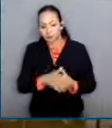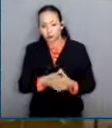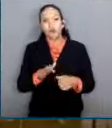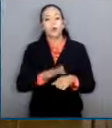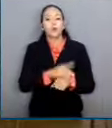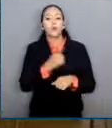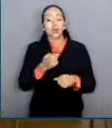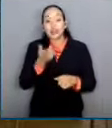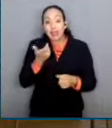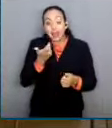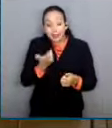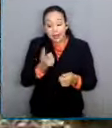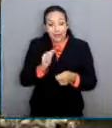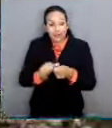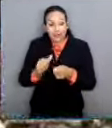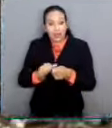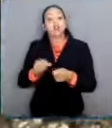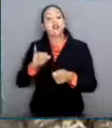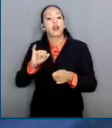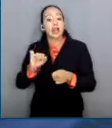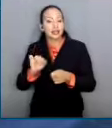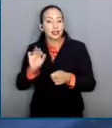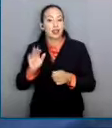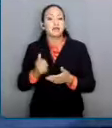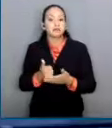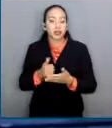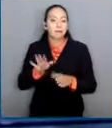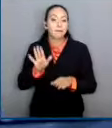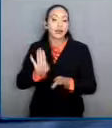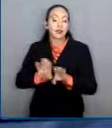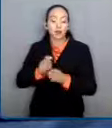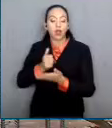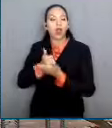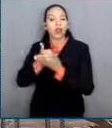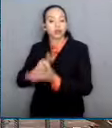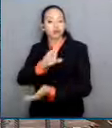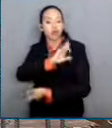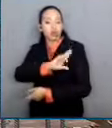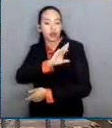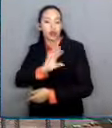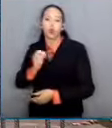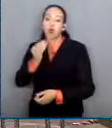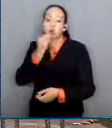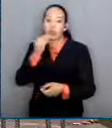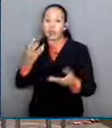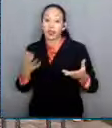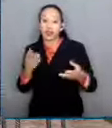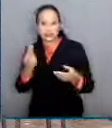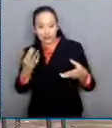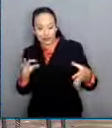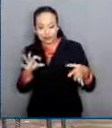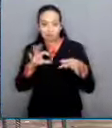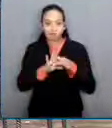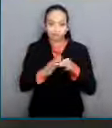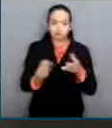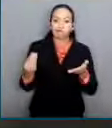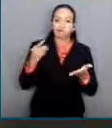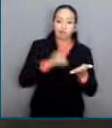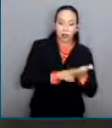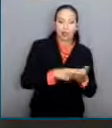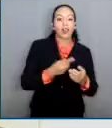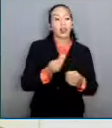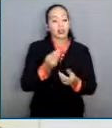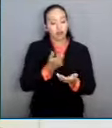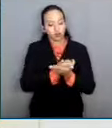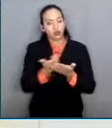podría catalogarse como ayuda de renta o comida y no integrarse al sueldo base de cotización, lo que derivaría en